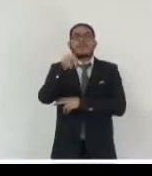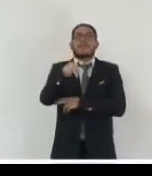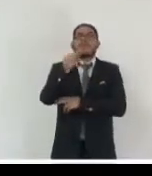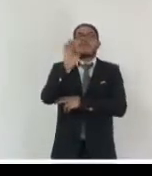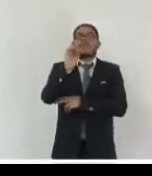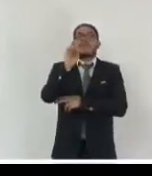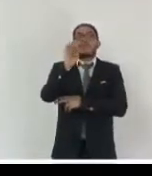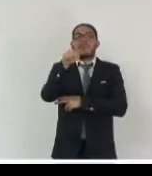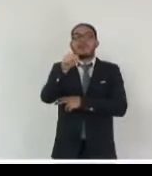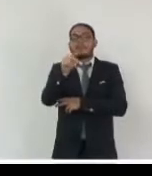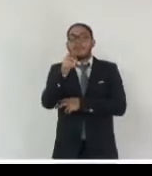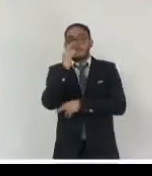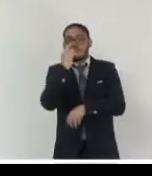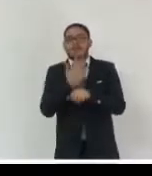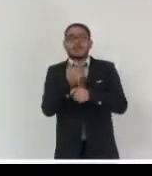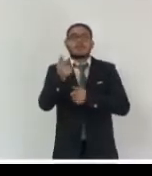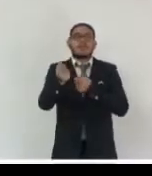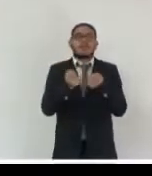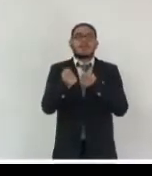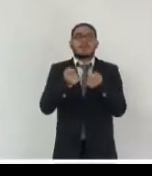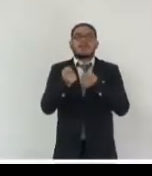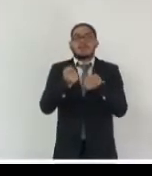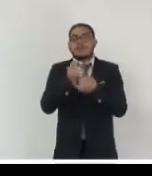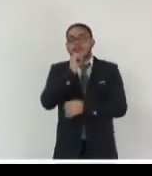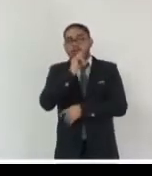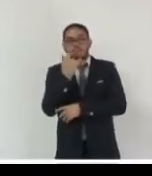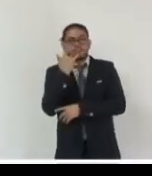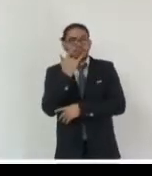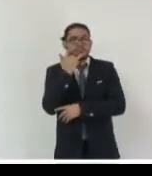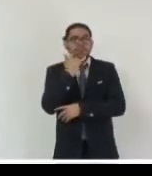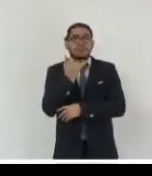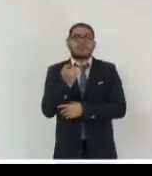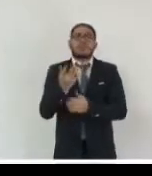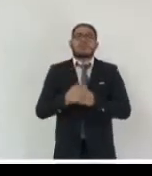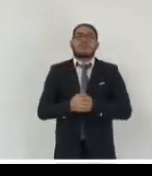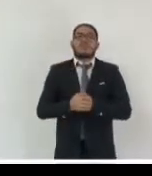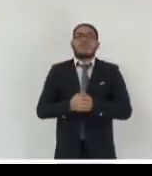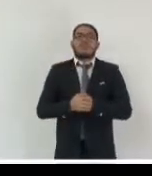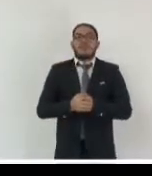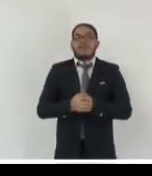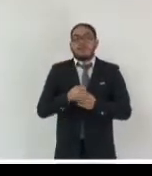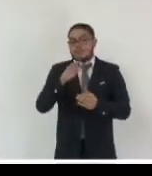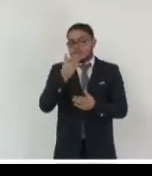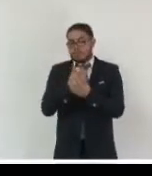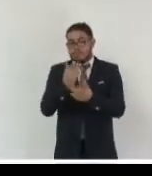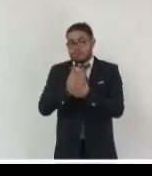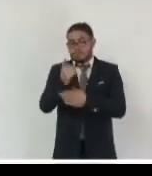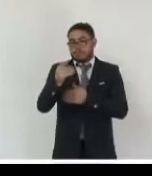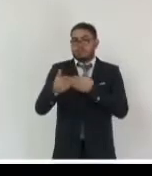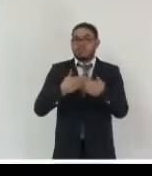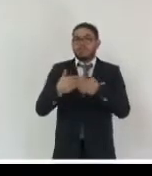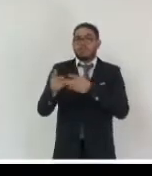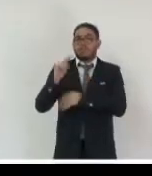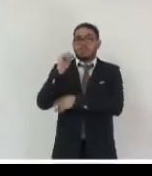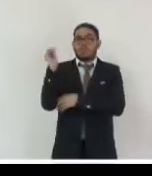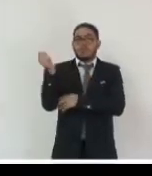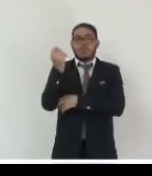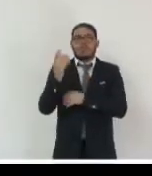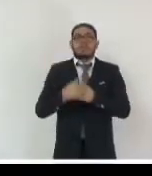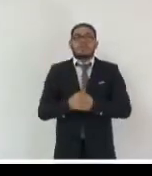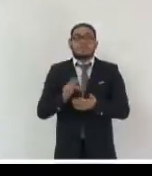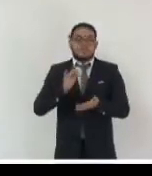quien se encargará de moderar el panel denominado Retos y desafíos de la gestión documental y archivos en la era digital. Adelante, maestra.